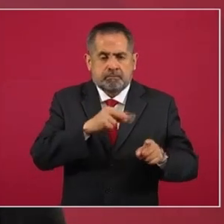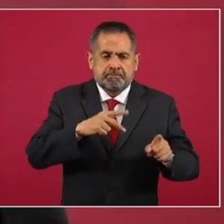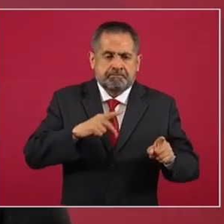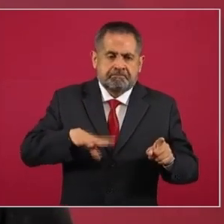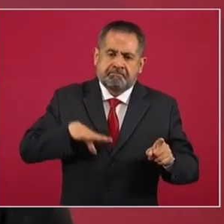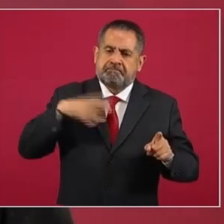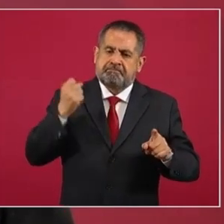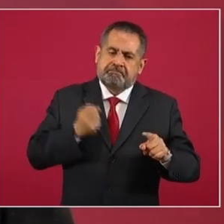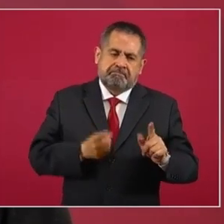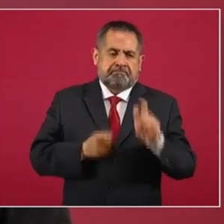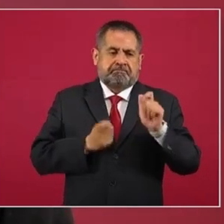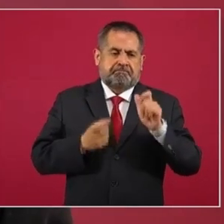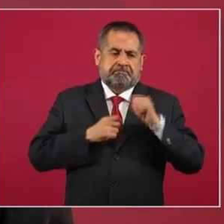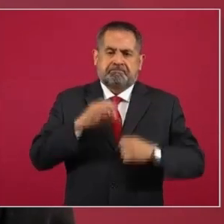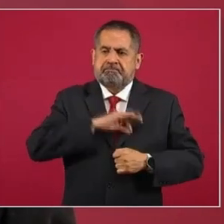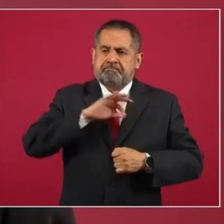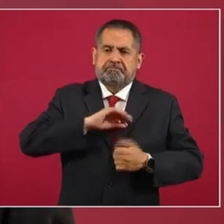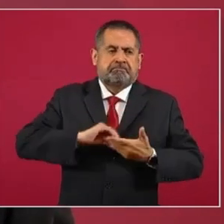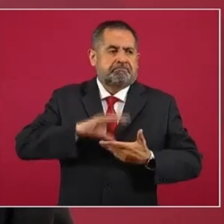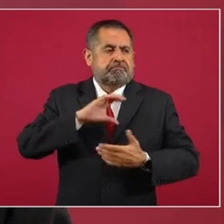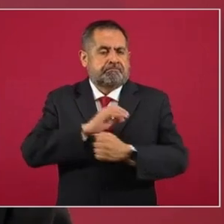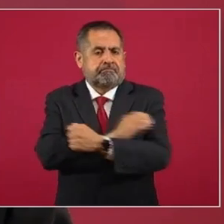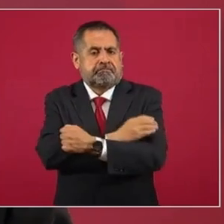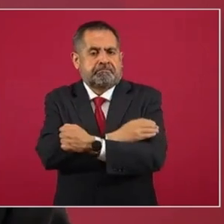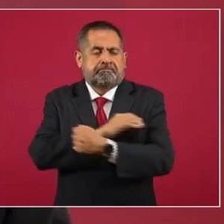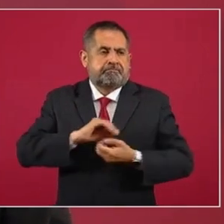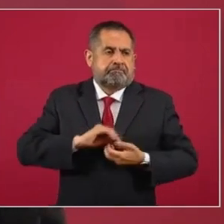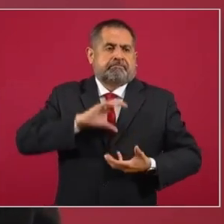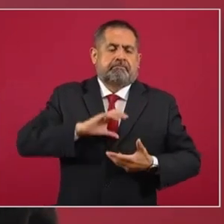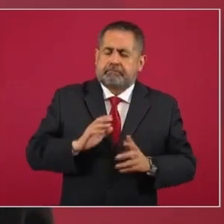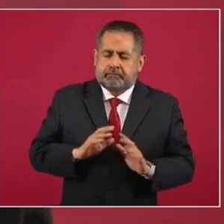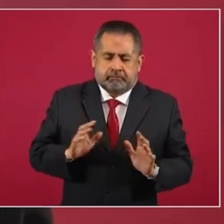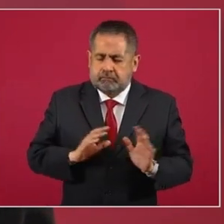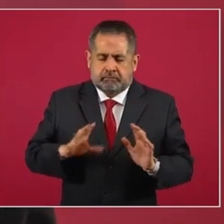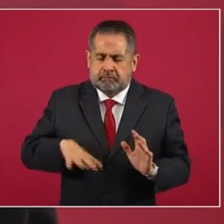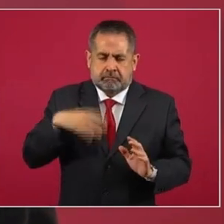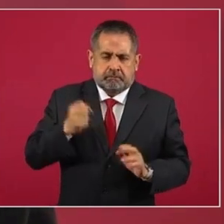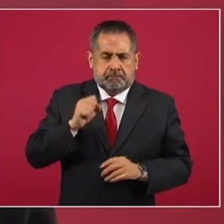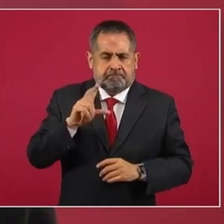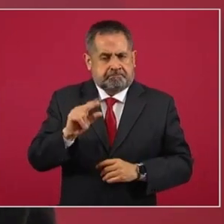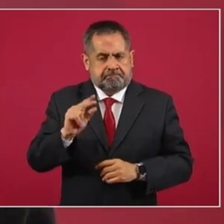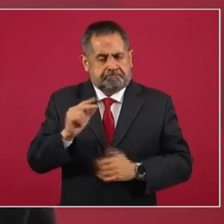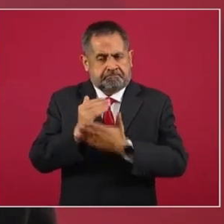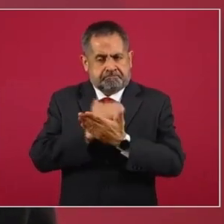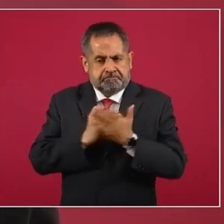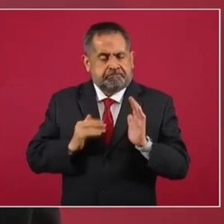en cuanto al cobro de estos